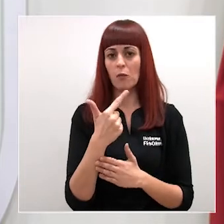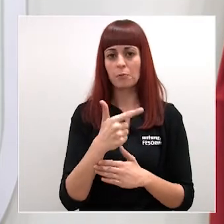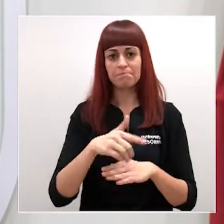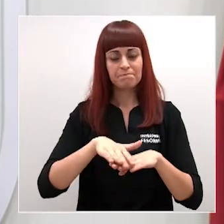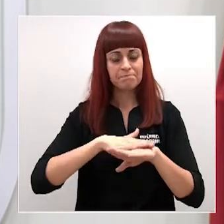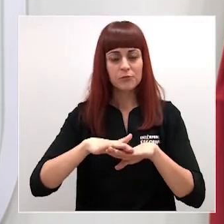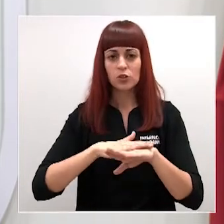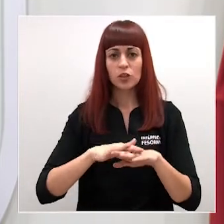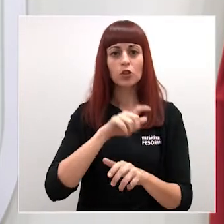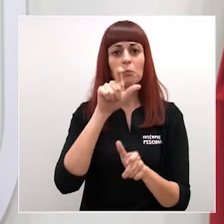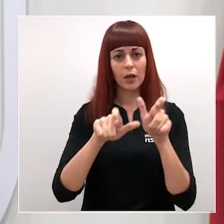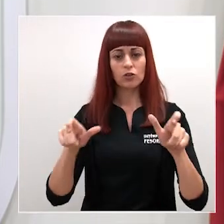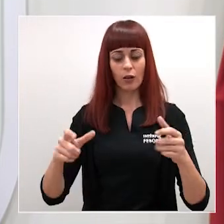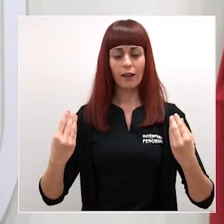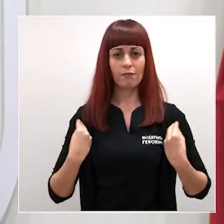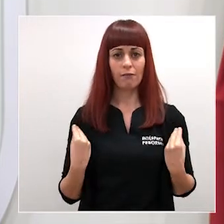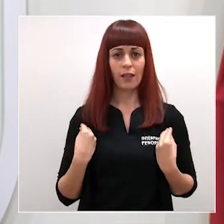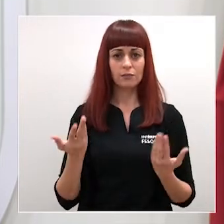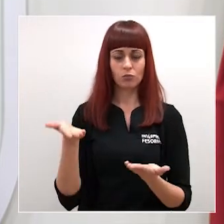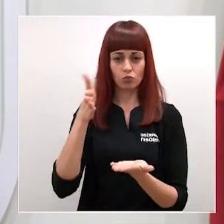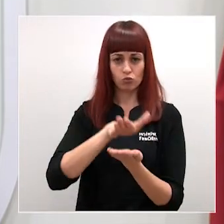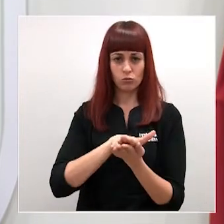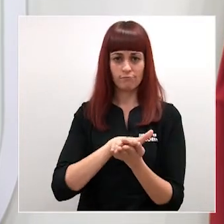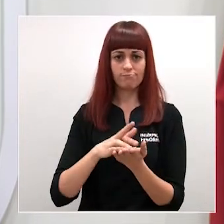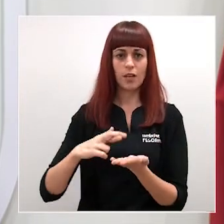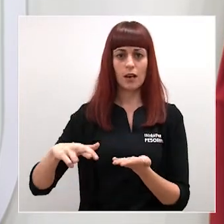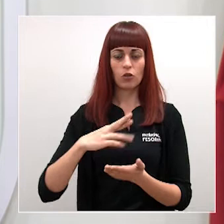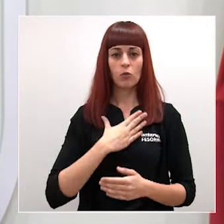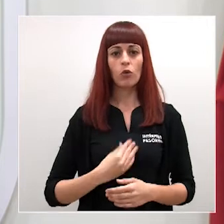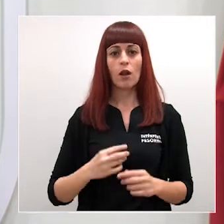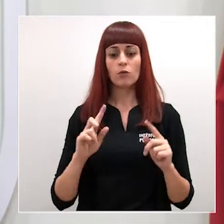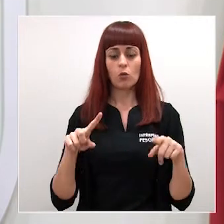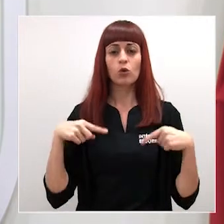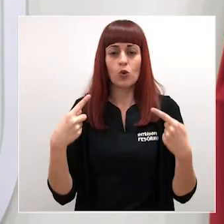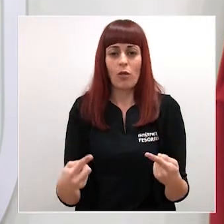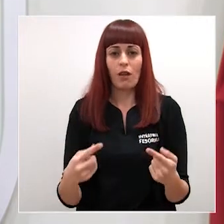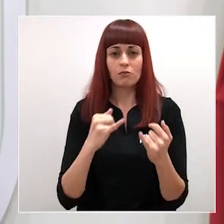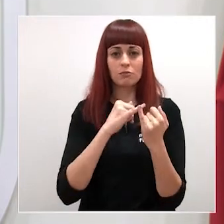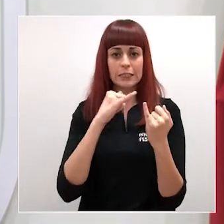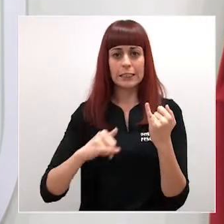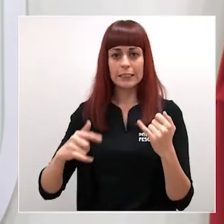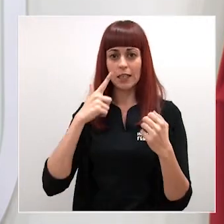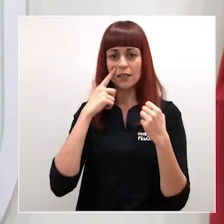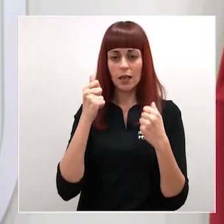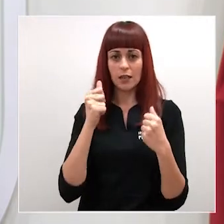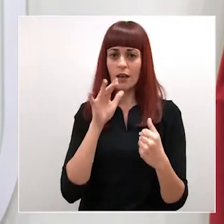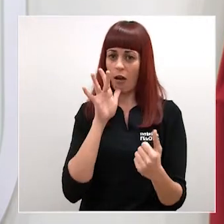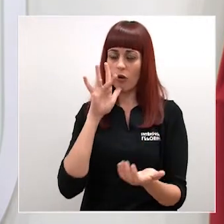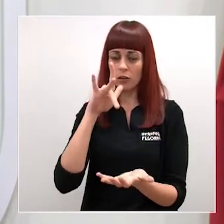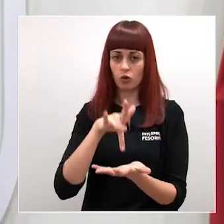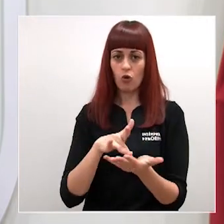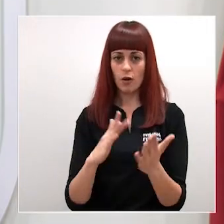la pérdida de vidas humanas en nuestra región como consecuencia de la crisis sanitaria que padecemos.